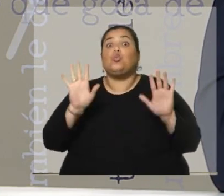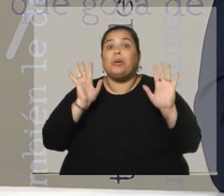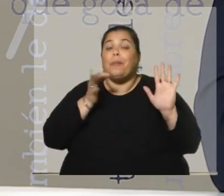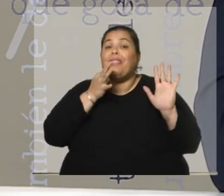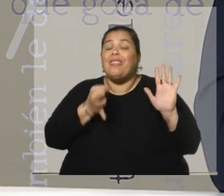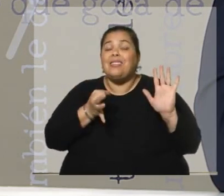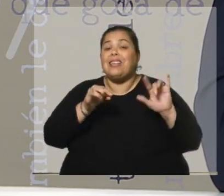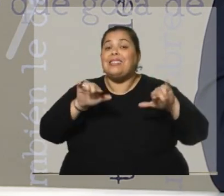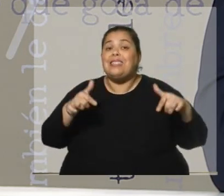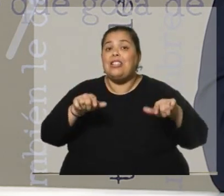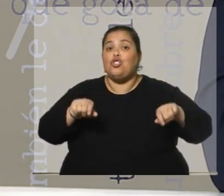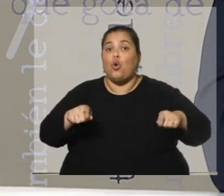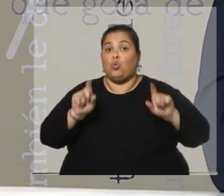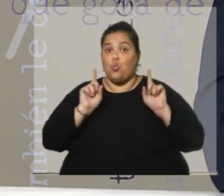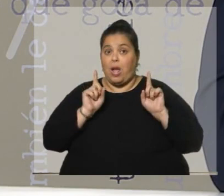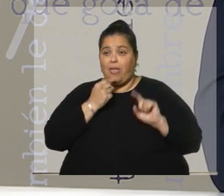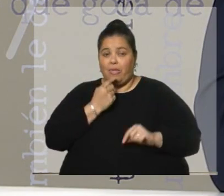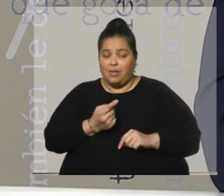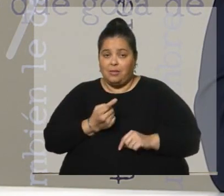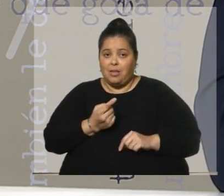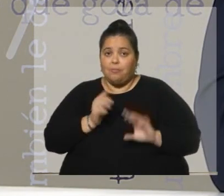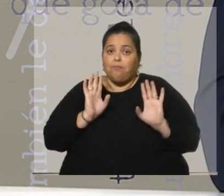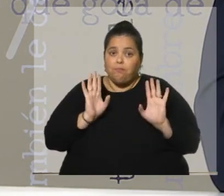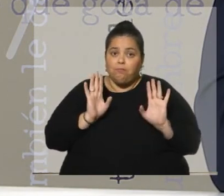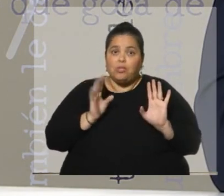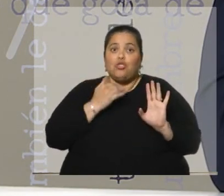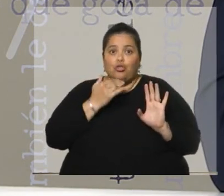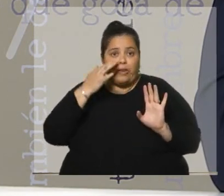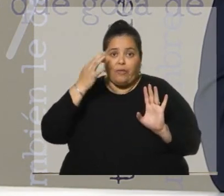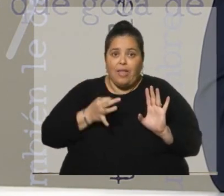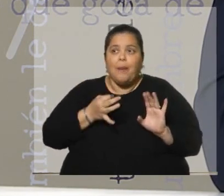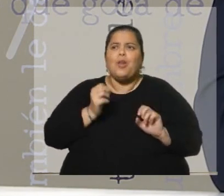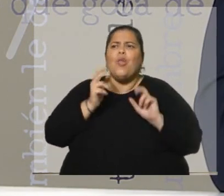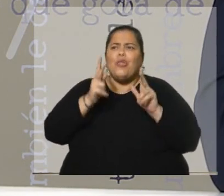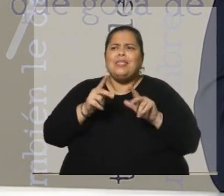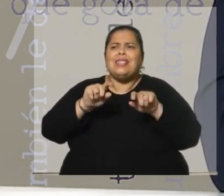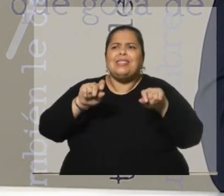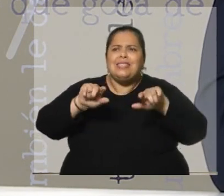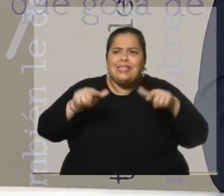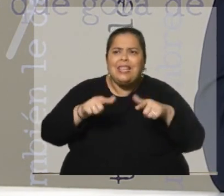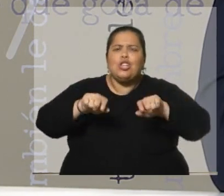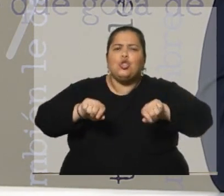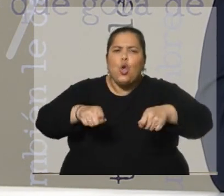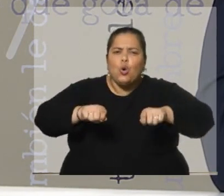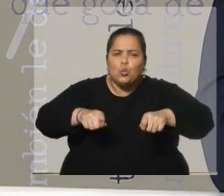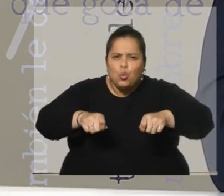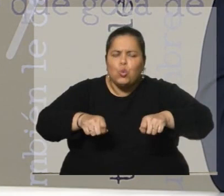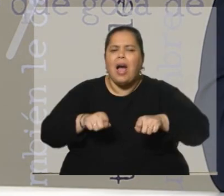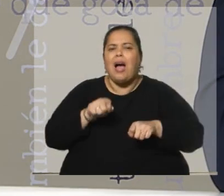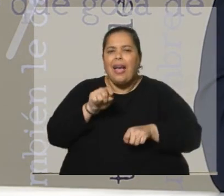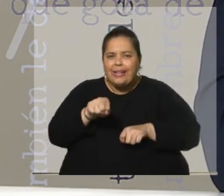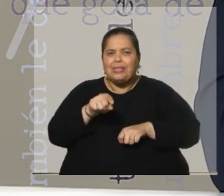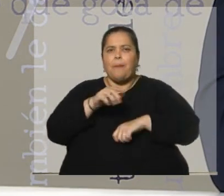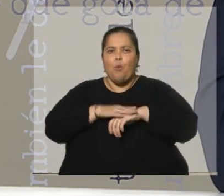presentaron esto a la gente, esta que planteó esto. Pero cuando dice sin torturas, uno puede interpretar sin torturas en el momento que